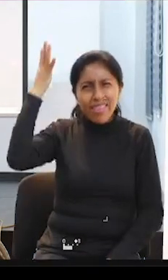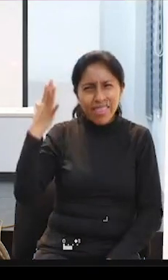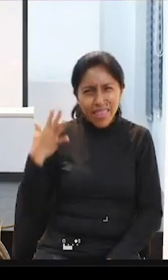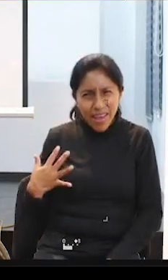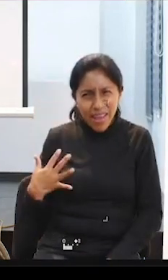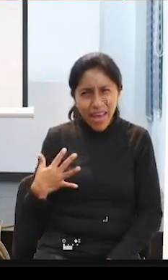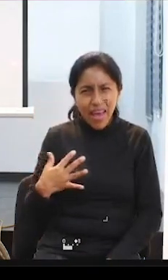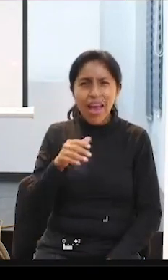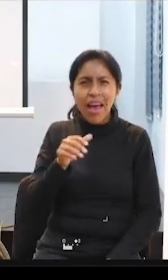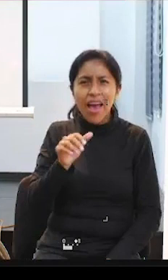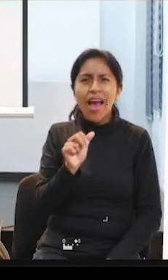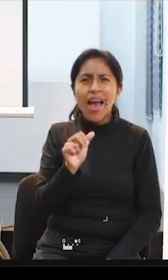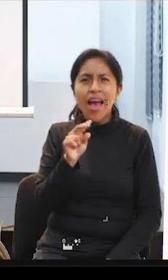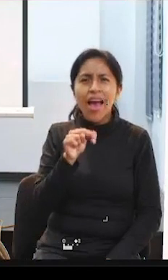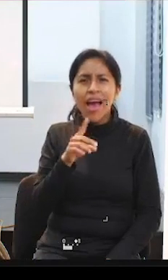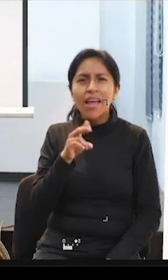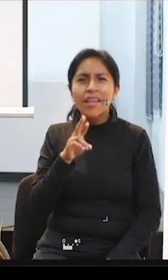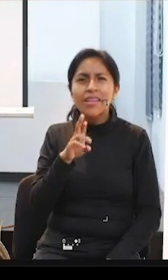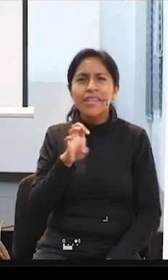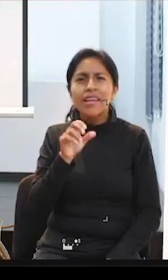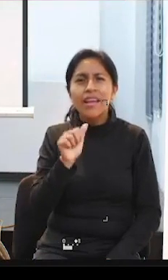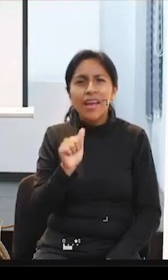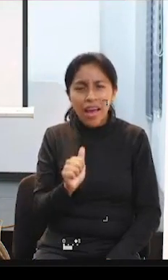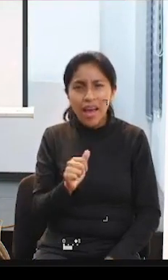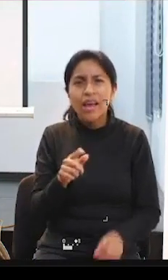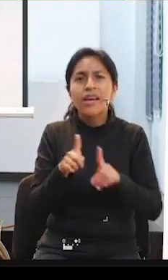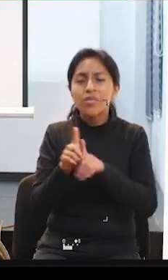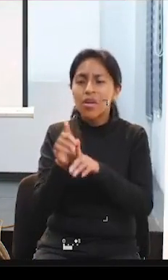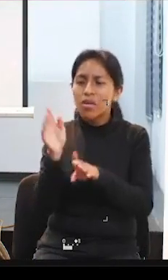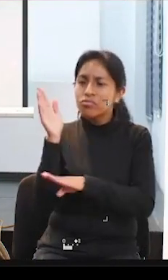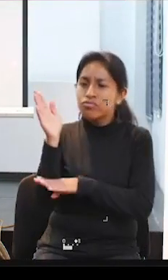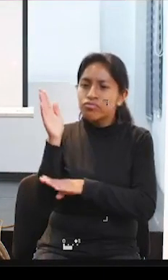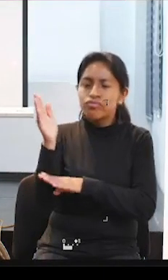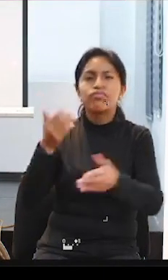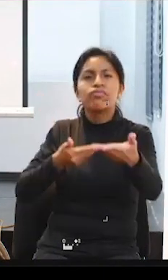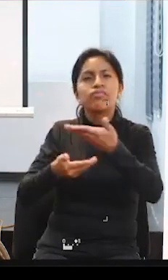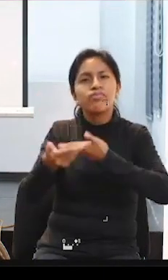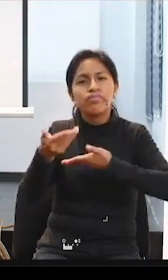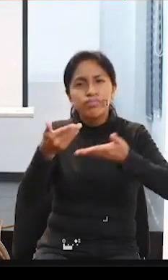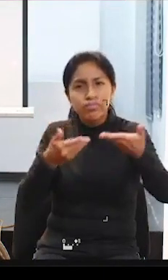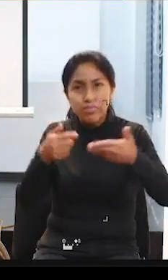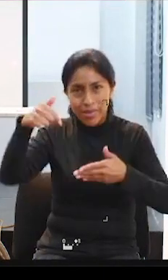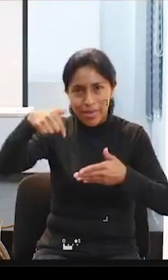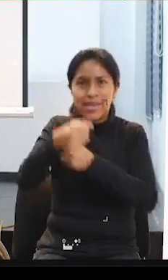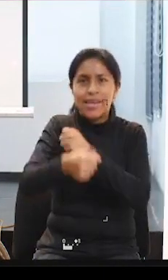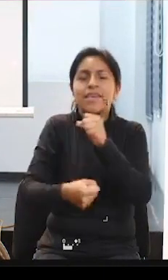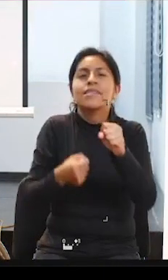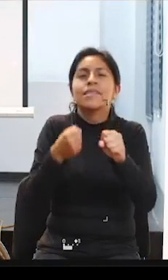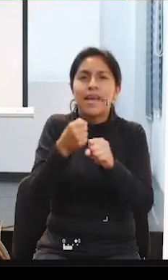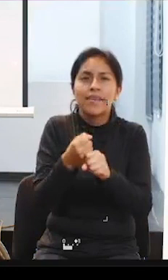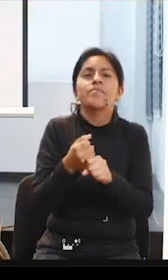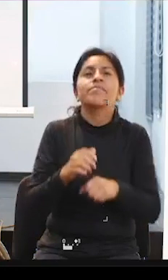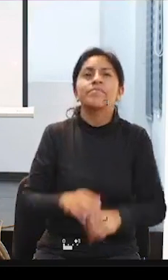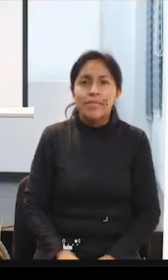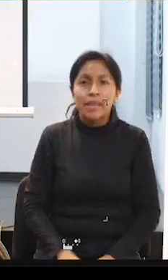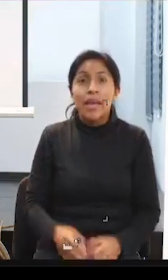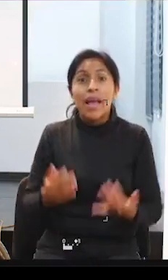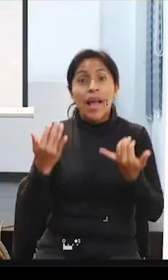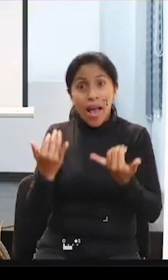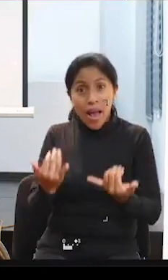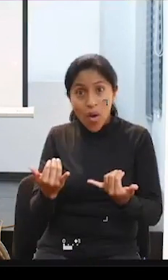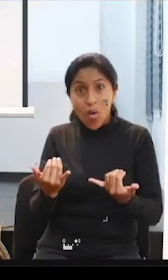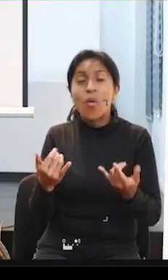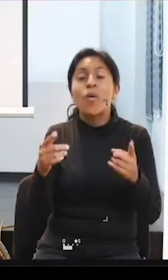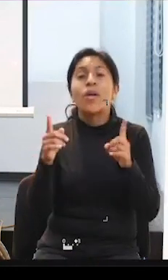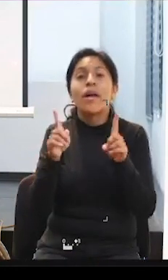al cargo de la coordinación y gestión de los conversatorios que estamos realizando en este año. A continuación Guaira os presentará